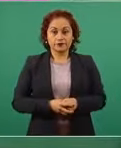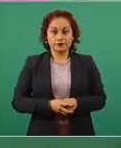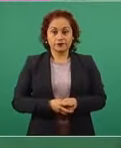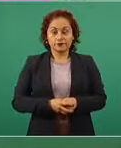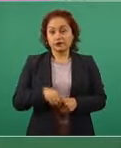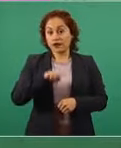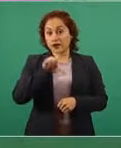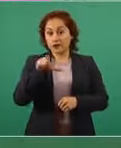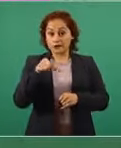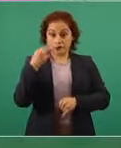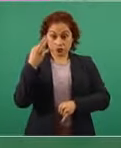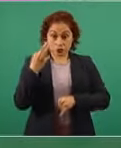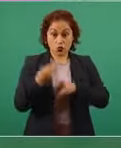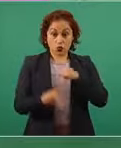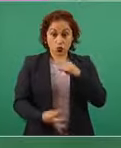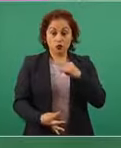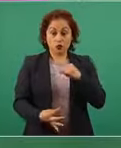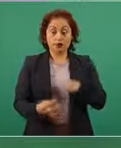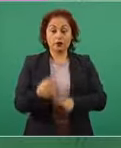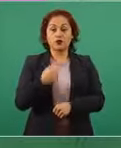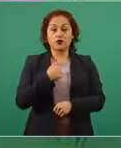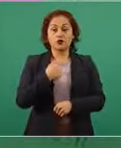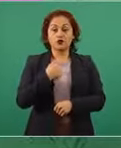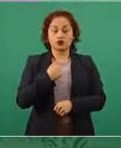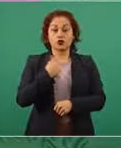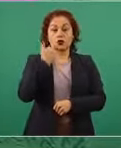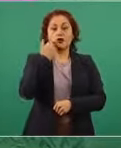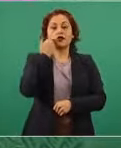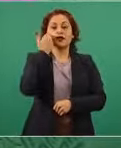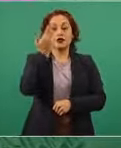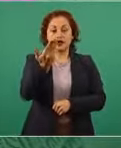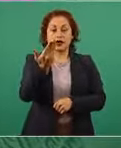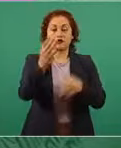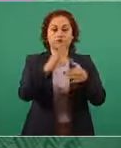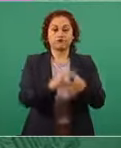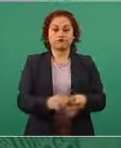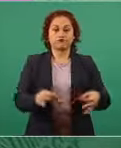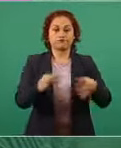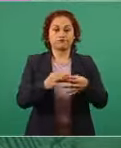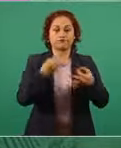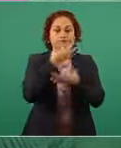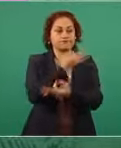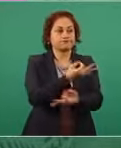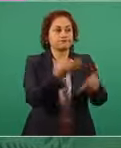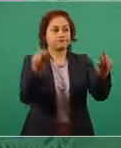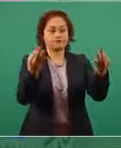dar a conocer algo al pueblo de México.